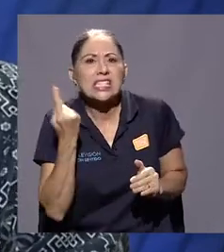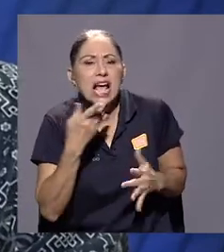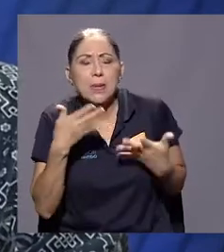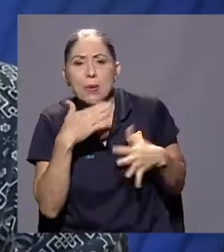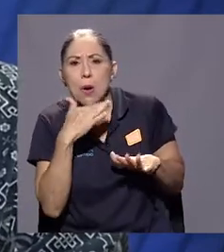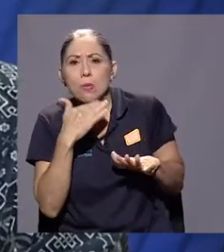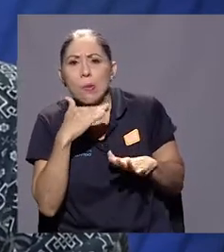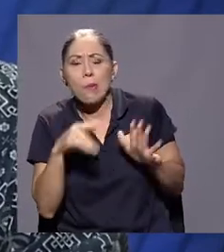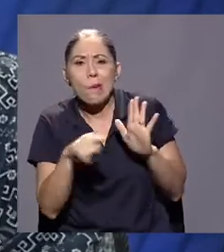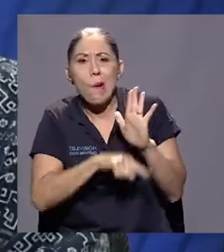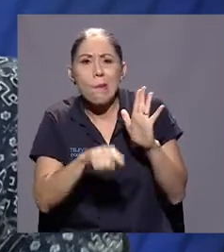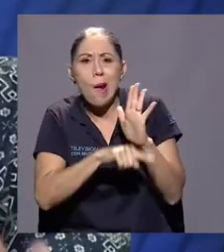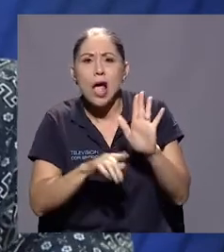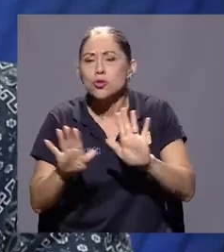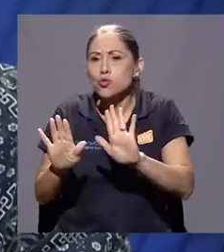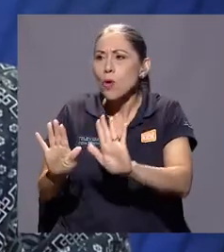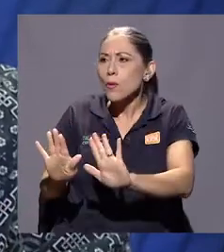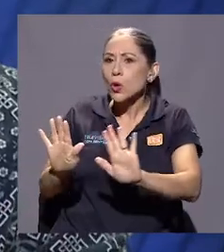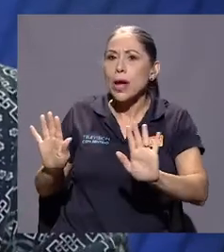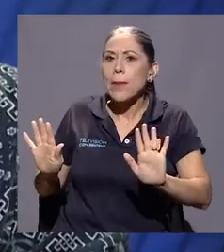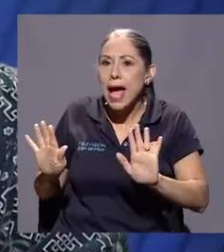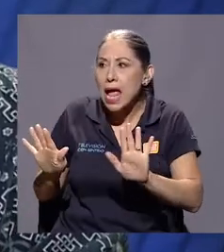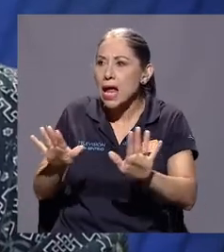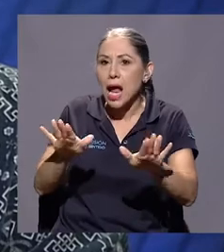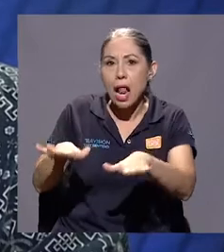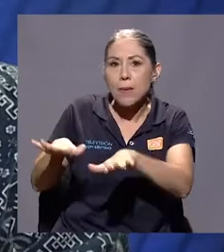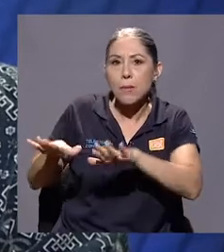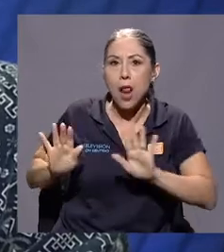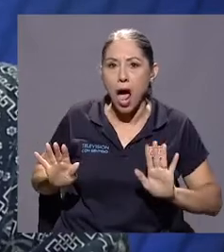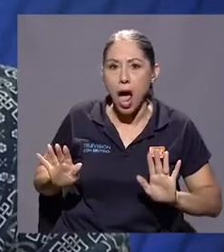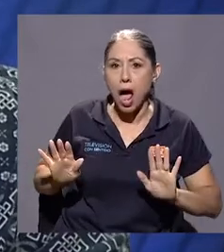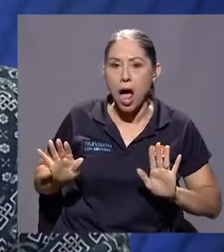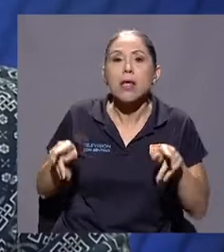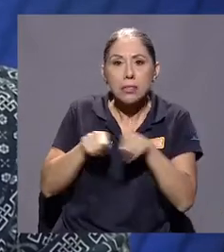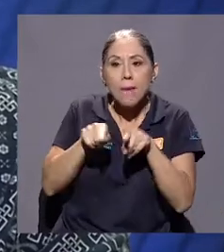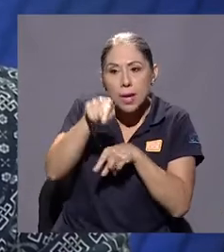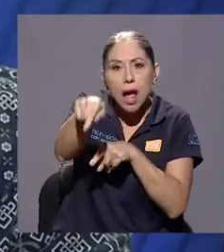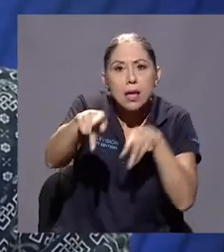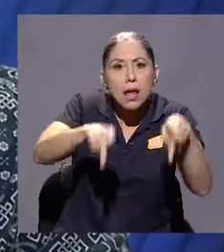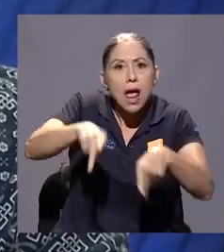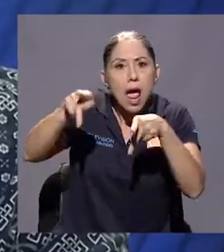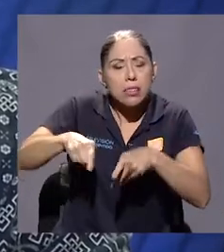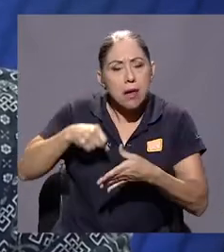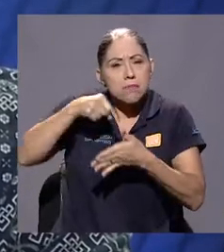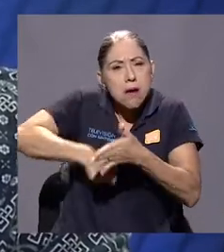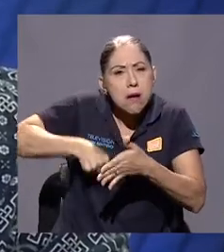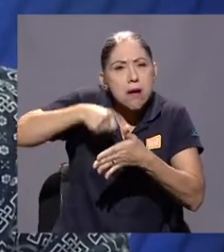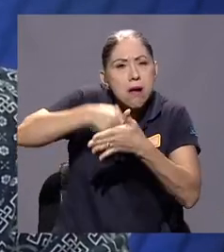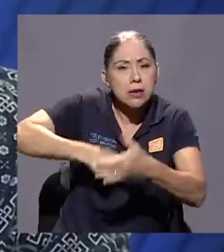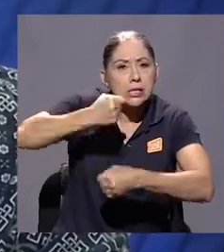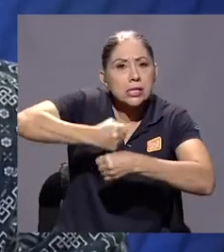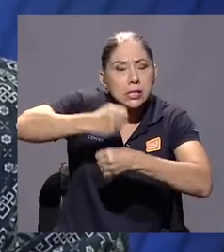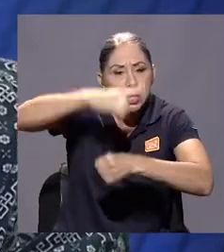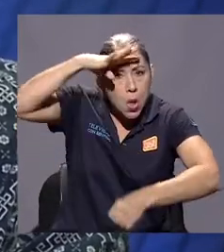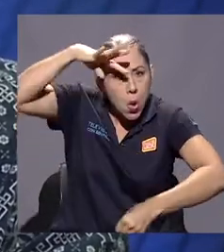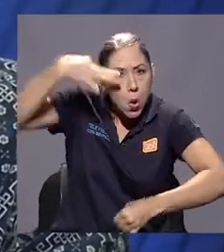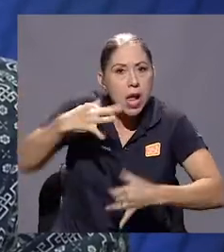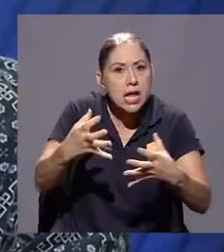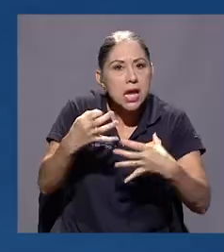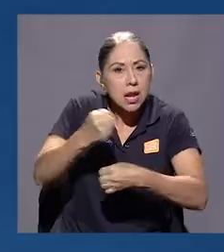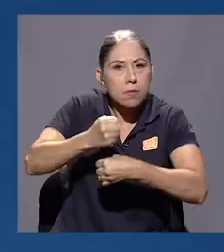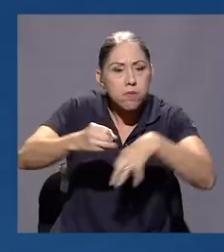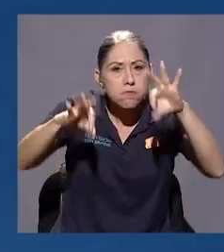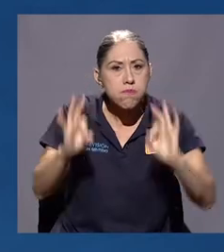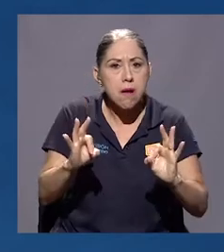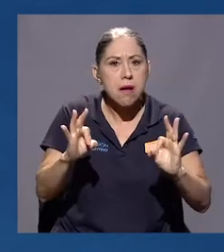Y pues venir y poder decir, suave un toque, madre, calmémosla. Hay gente que también apulsea. Hay gente que quiere hacer bien las cosas. ¿Qué es que pasa?